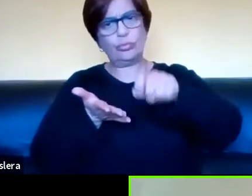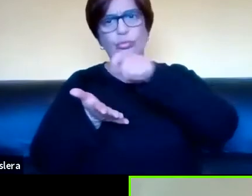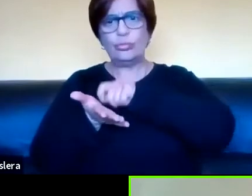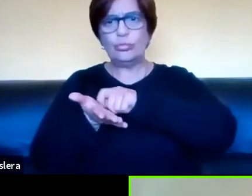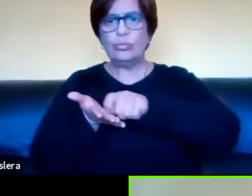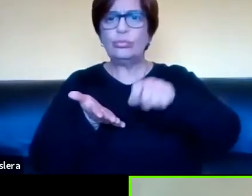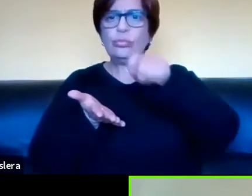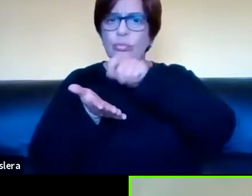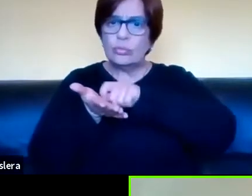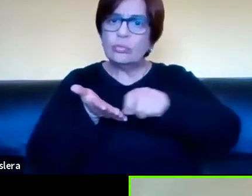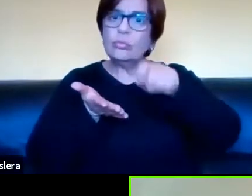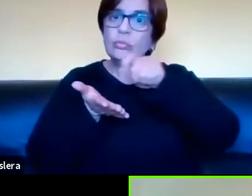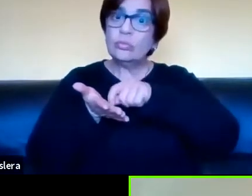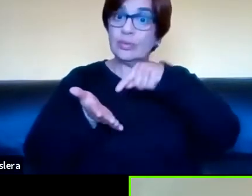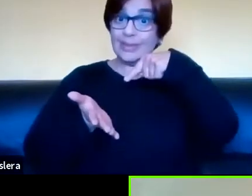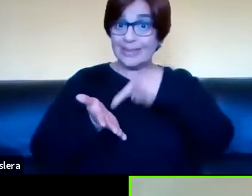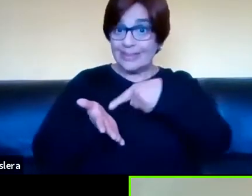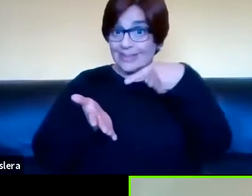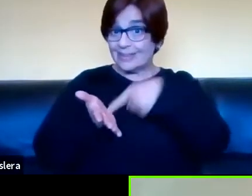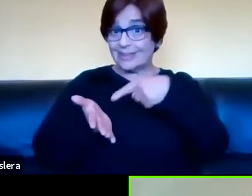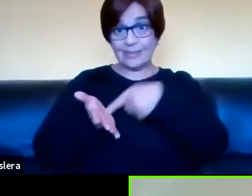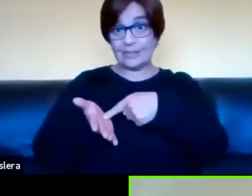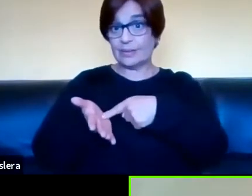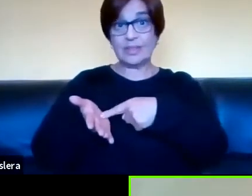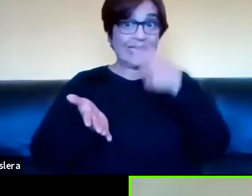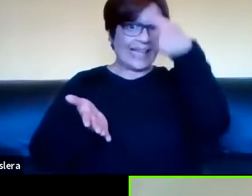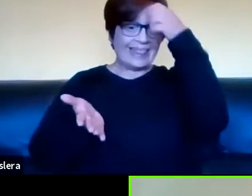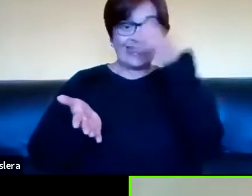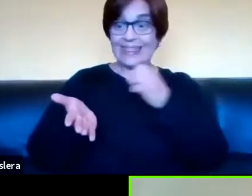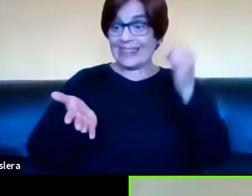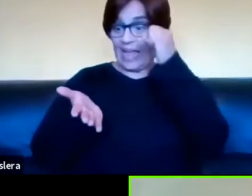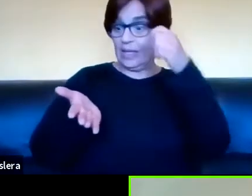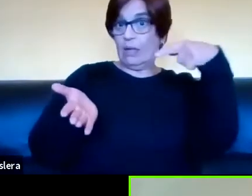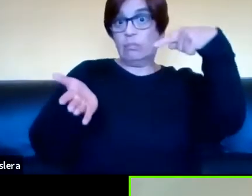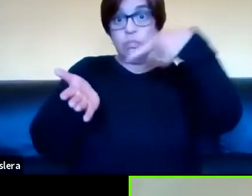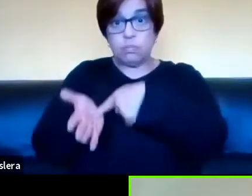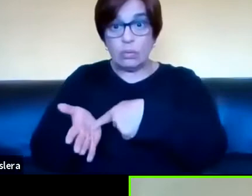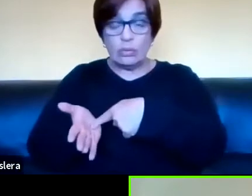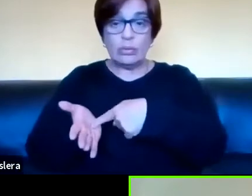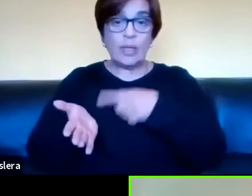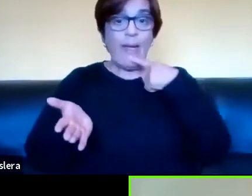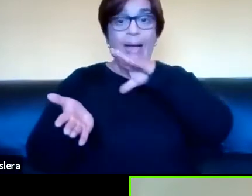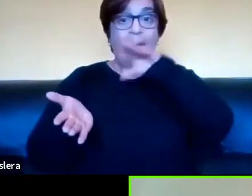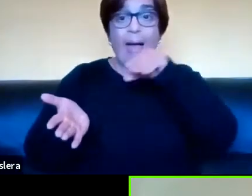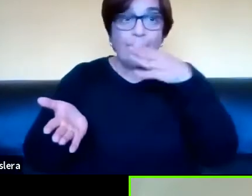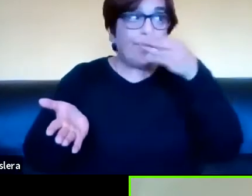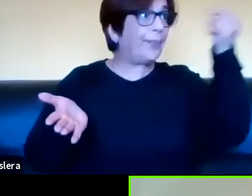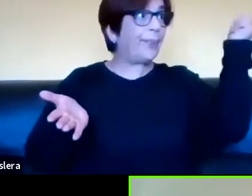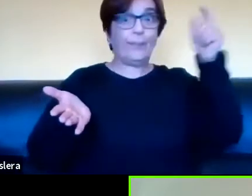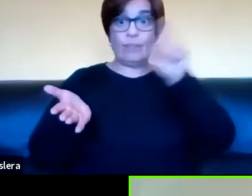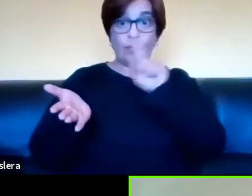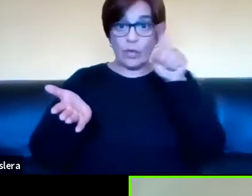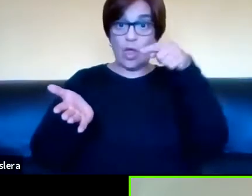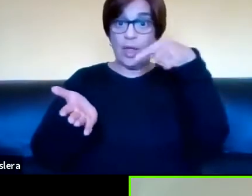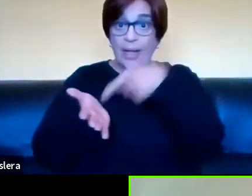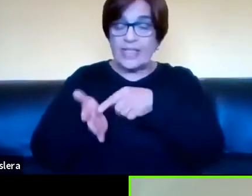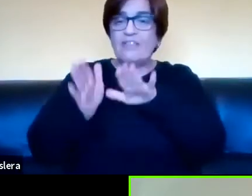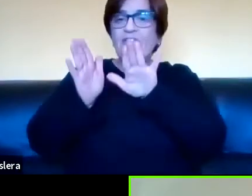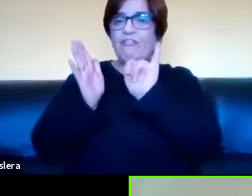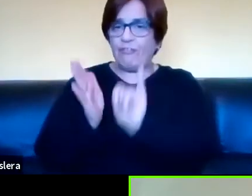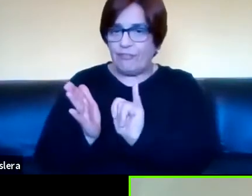la particularidad que tiene, porque está tecnologizado el texto, o sea, está atravesado por la tecnología, la particularidad que tiene es quedar.